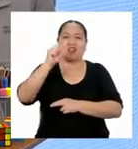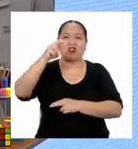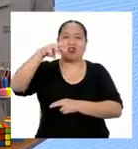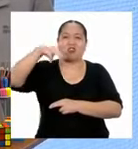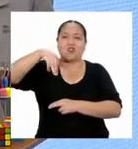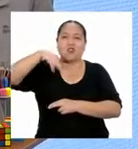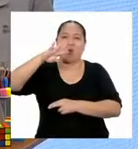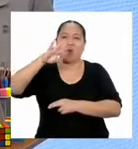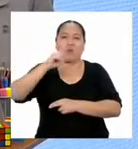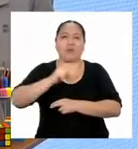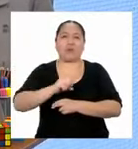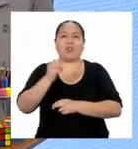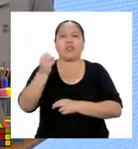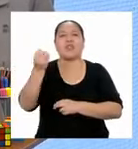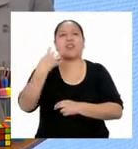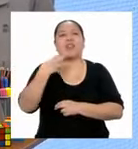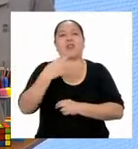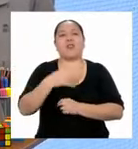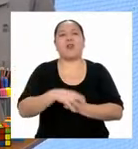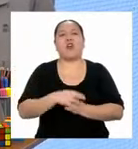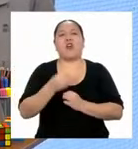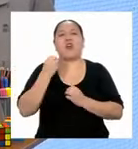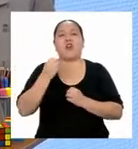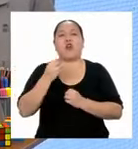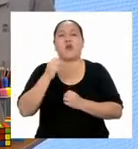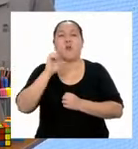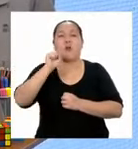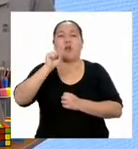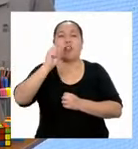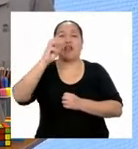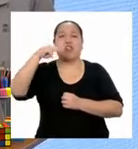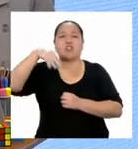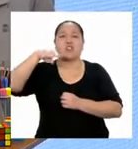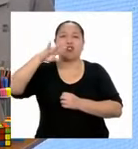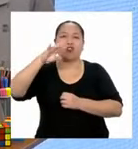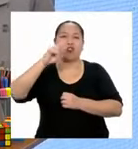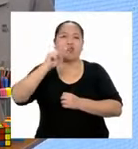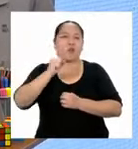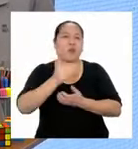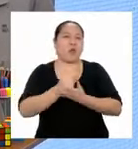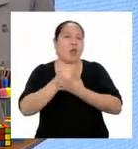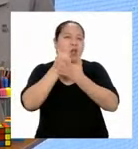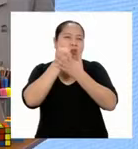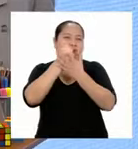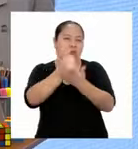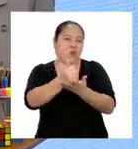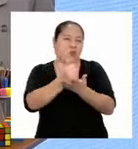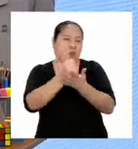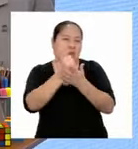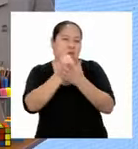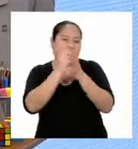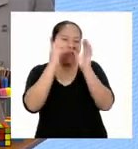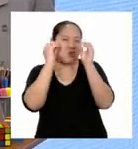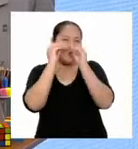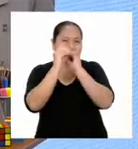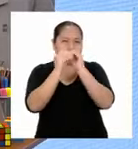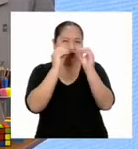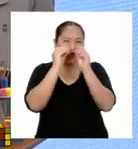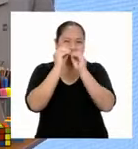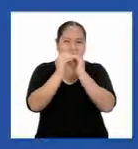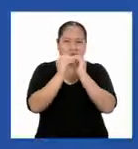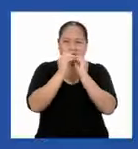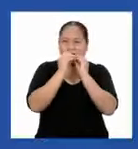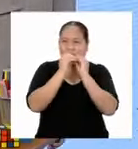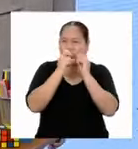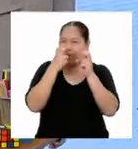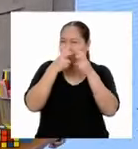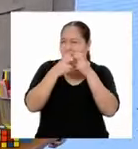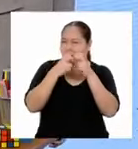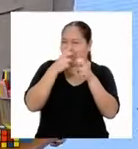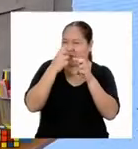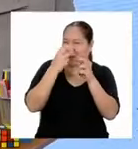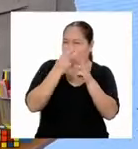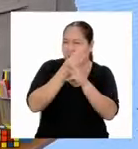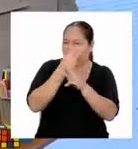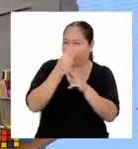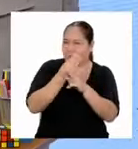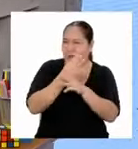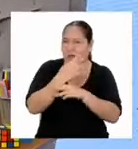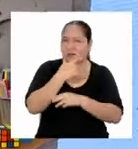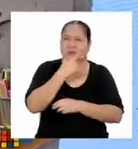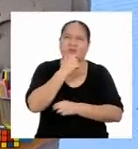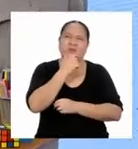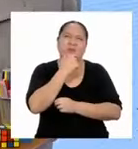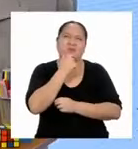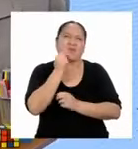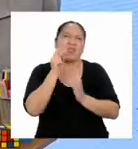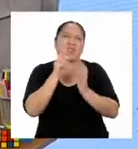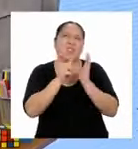Jonathan, ¿cómo las sombras pueden ayudarnos a resolver un misterio matemático? ¿Qué